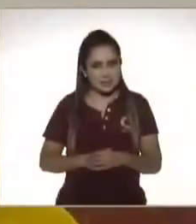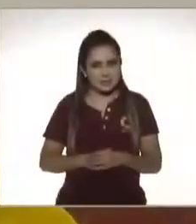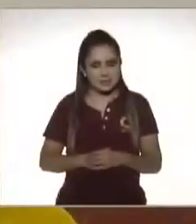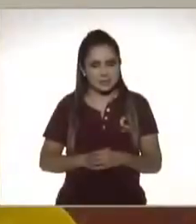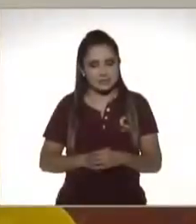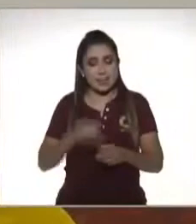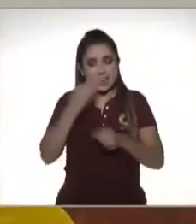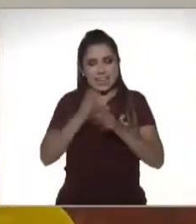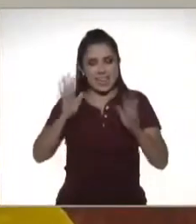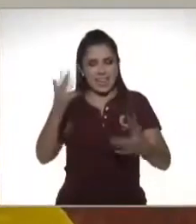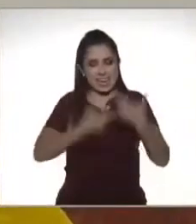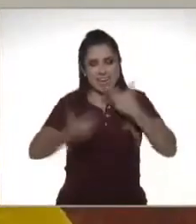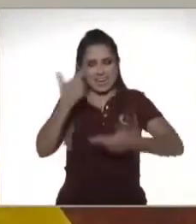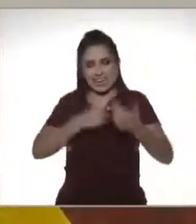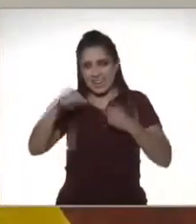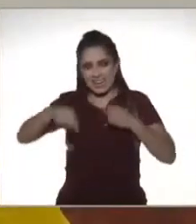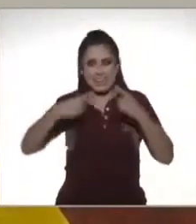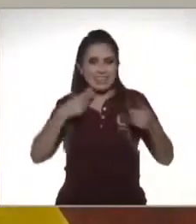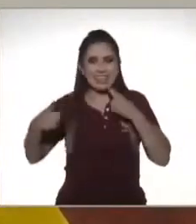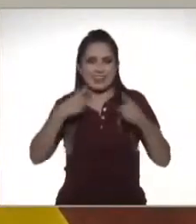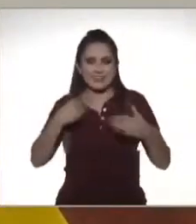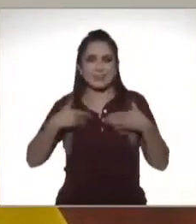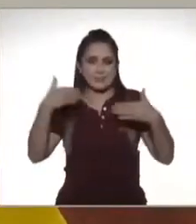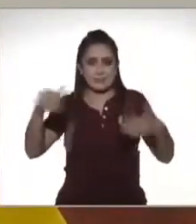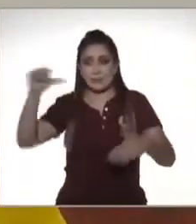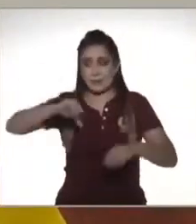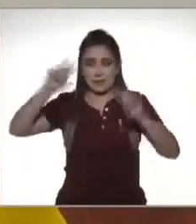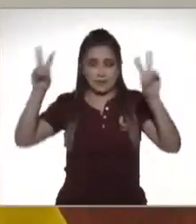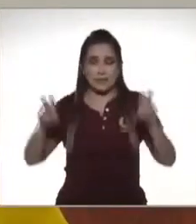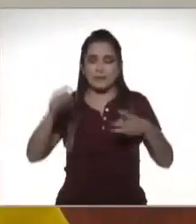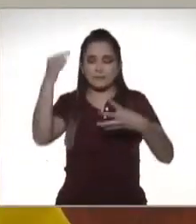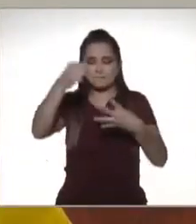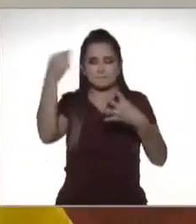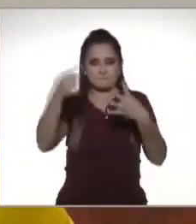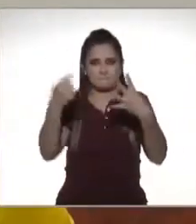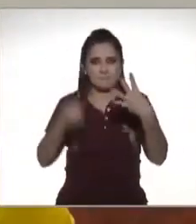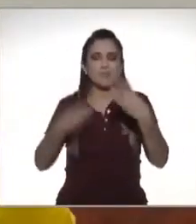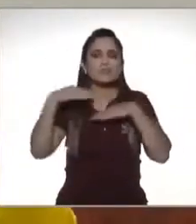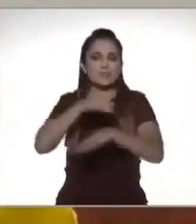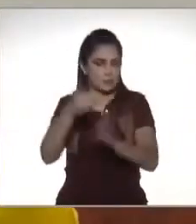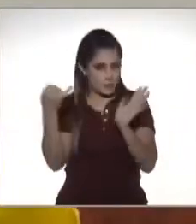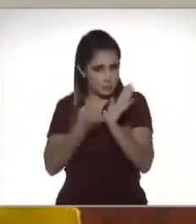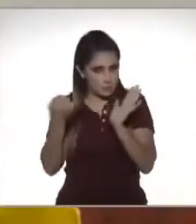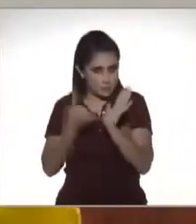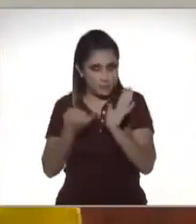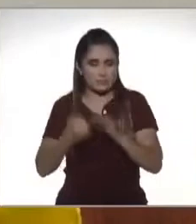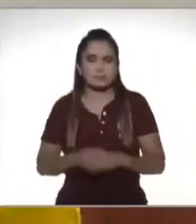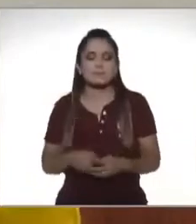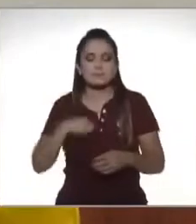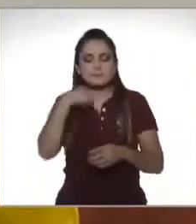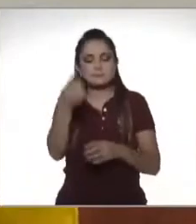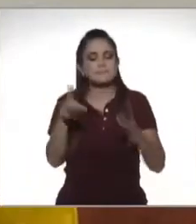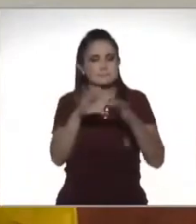y estamos de regreso aquí en Diálogos en Confianza nuestro tema de hoy ABC de los impuestos y ya hemos hablado a largo del programa de los